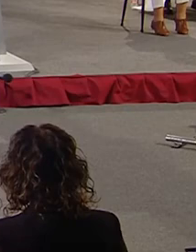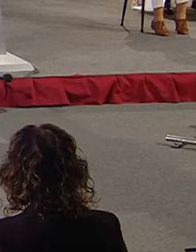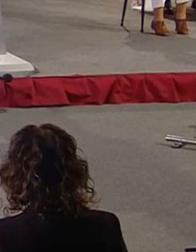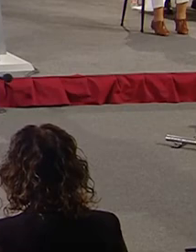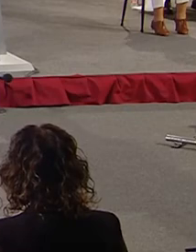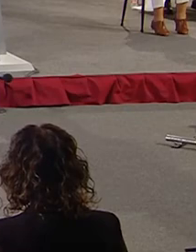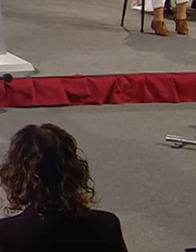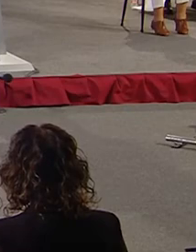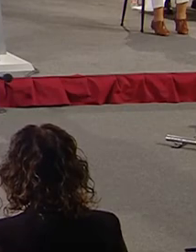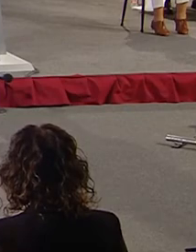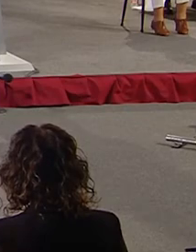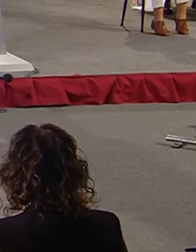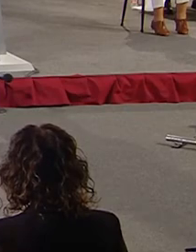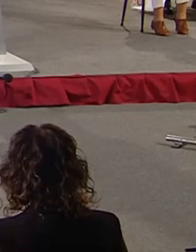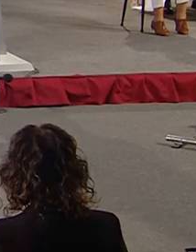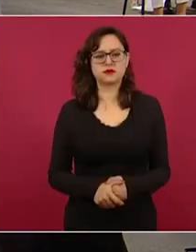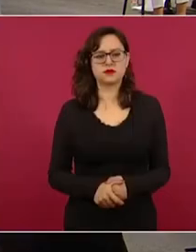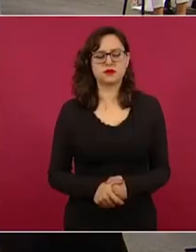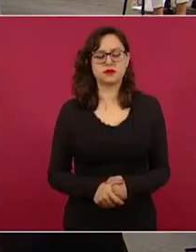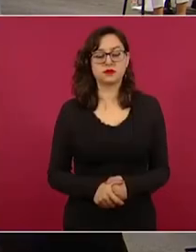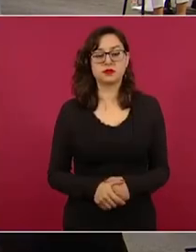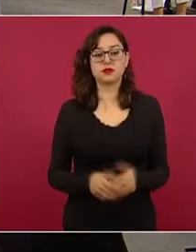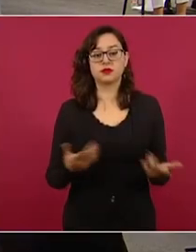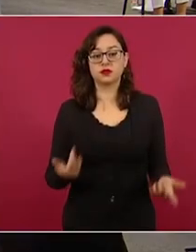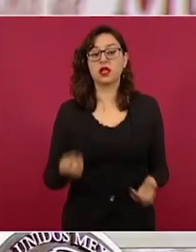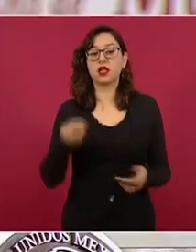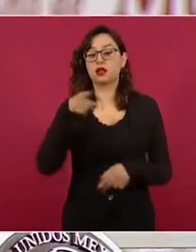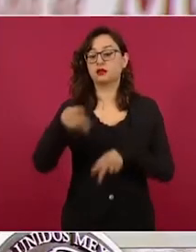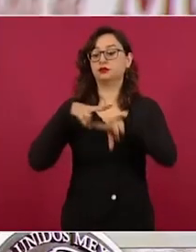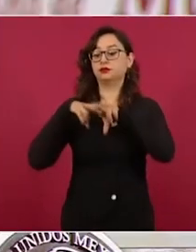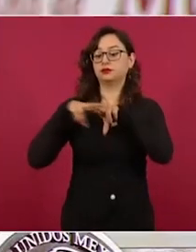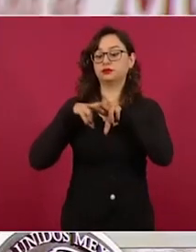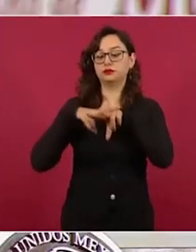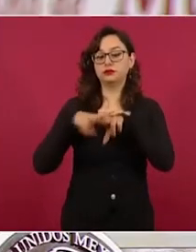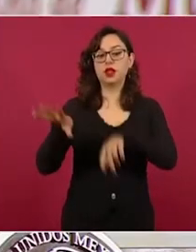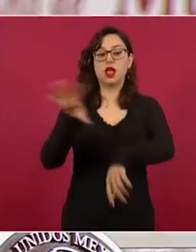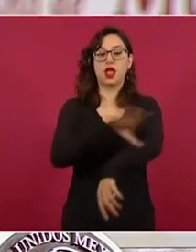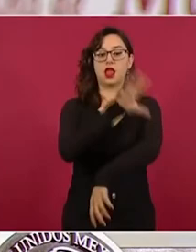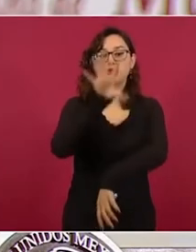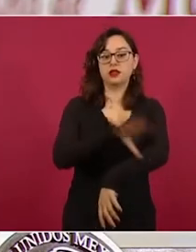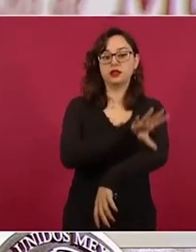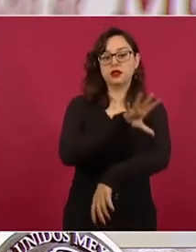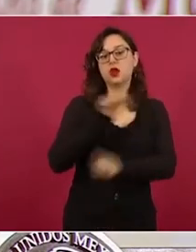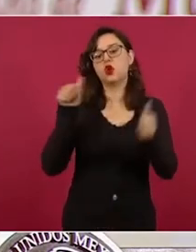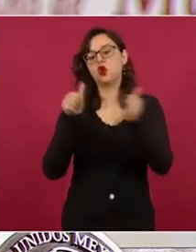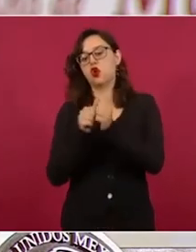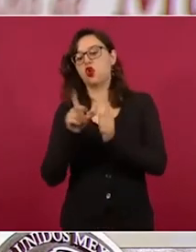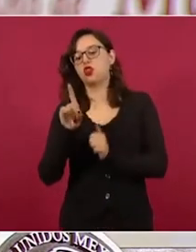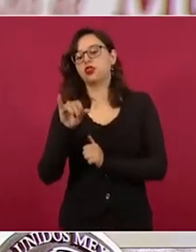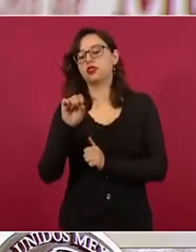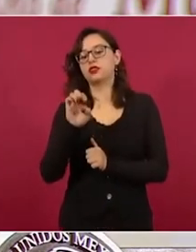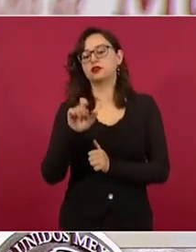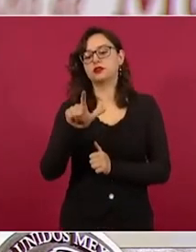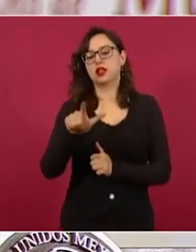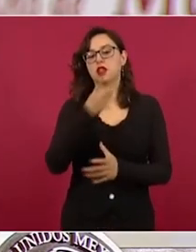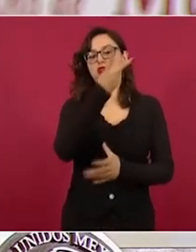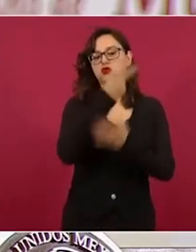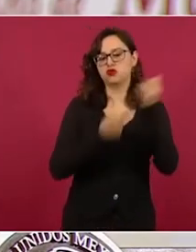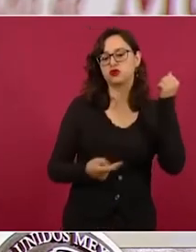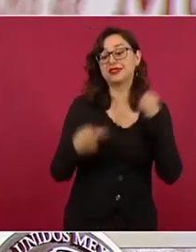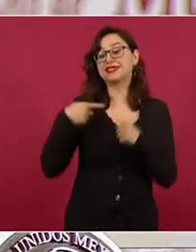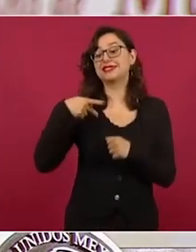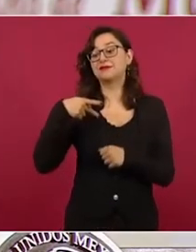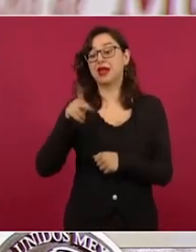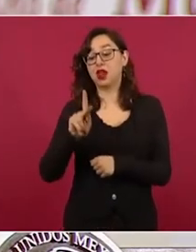700 kilómetros de vías serán electrificadas Así, el Tren Maya